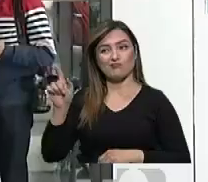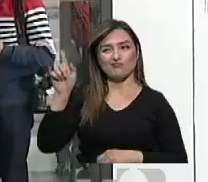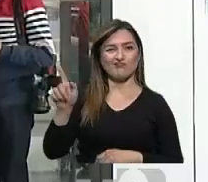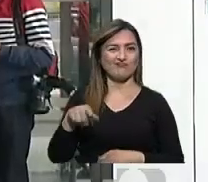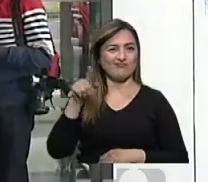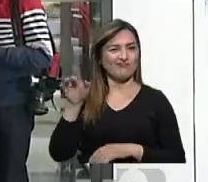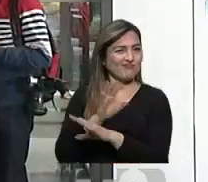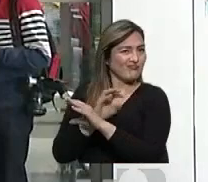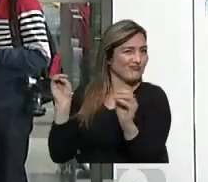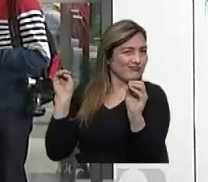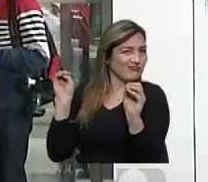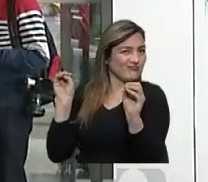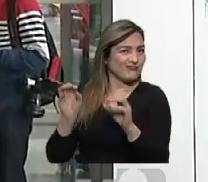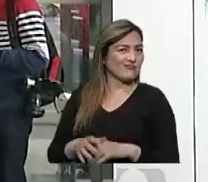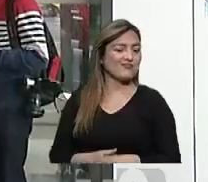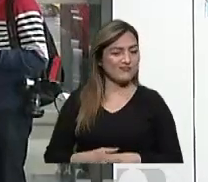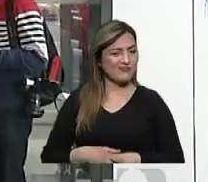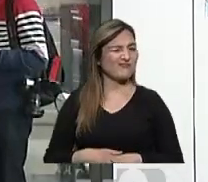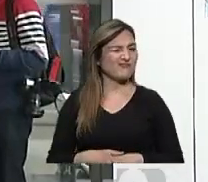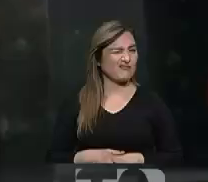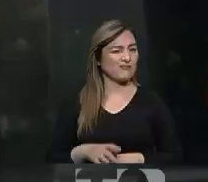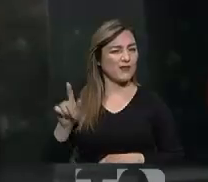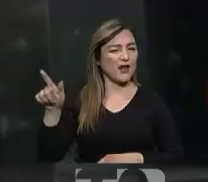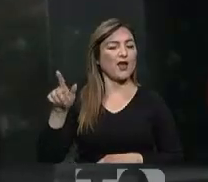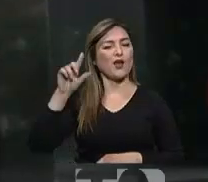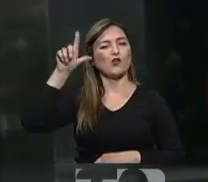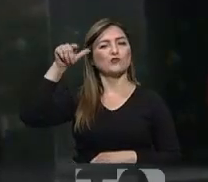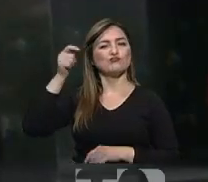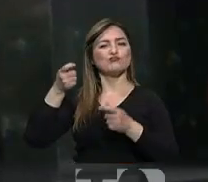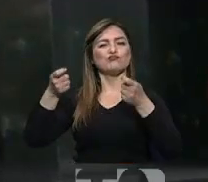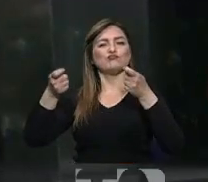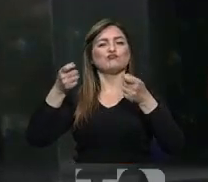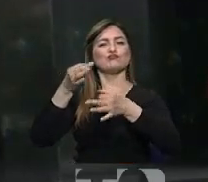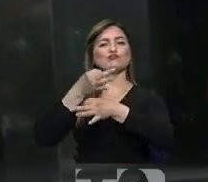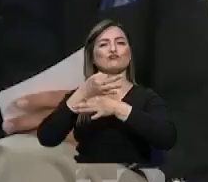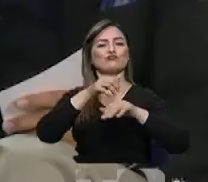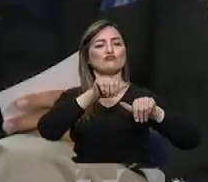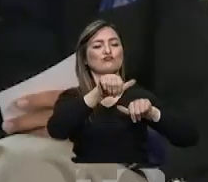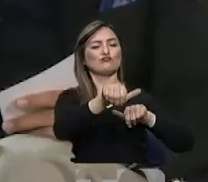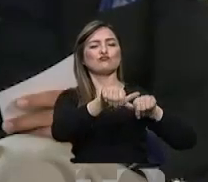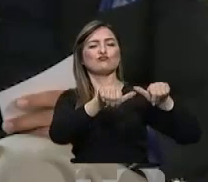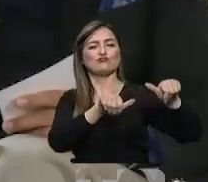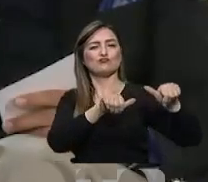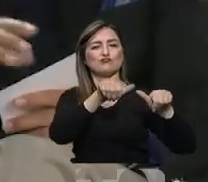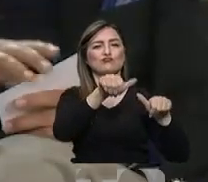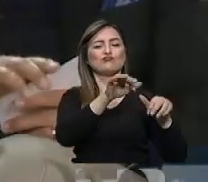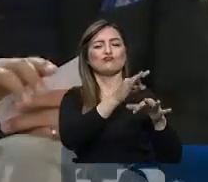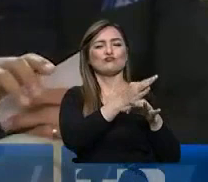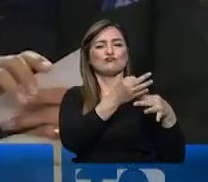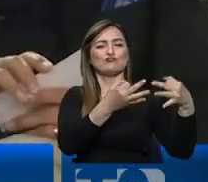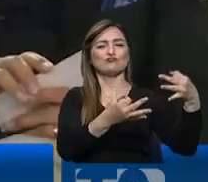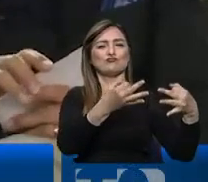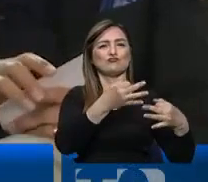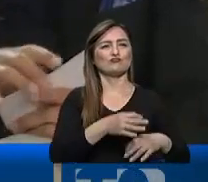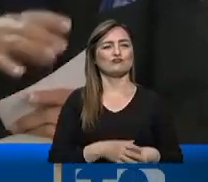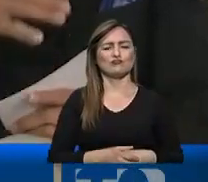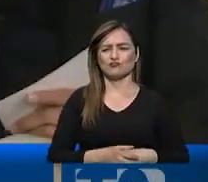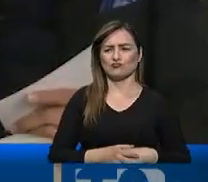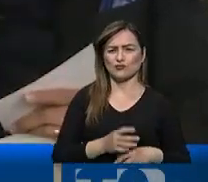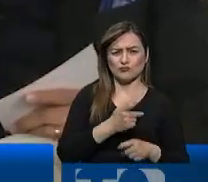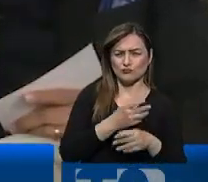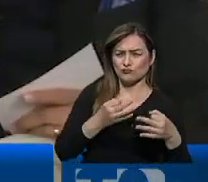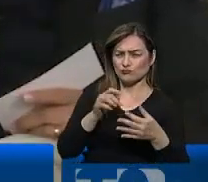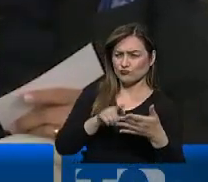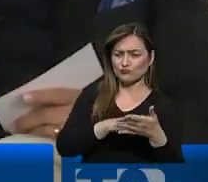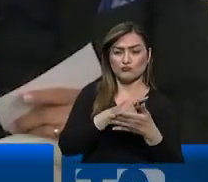Consejo de la Judicatura, que es el órgano de gobierno y administración de la función judicial. ¿Volver a ese esquema, presidente? Pero claro